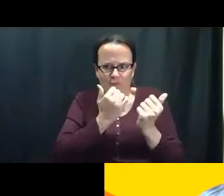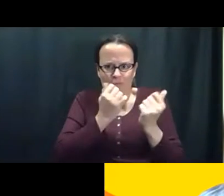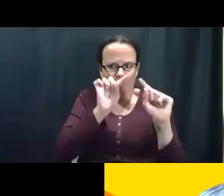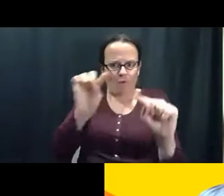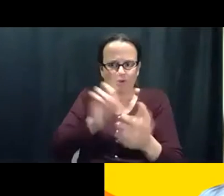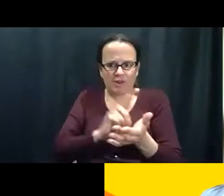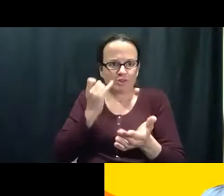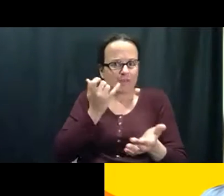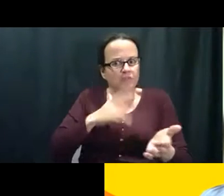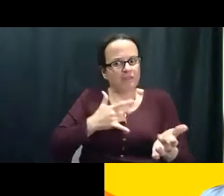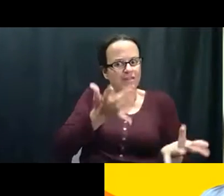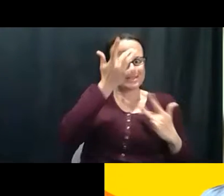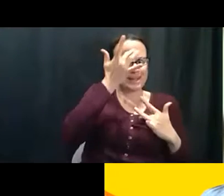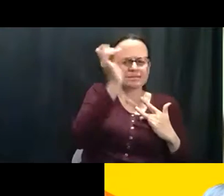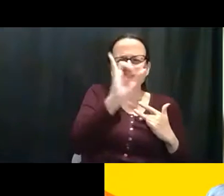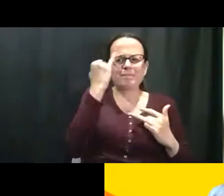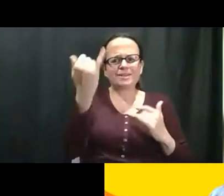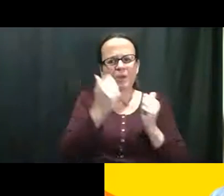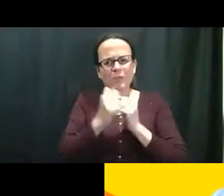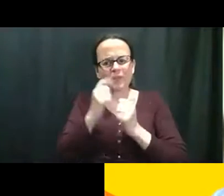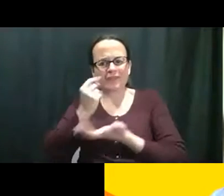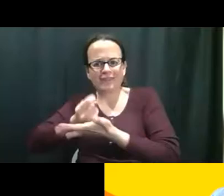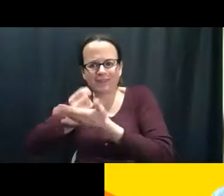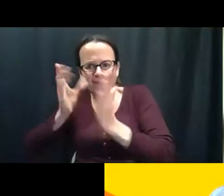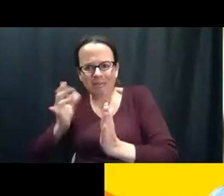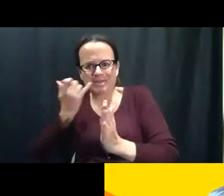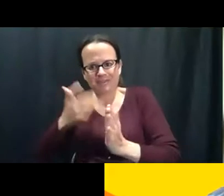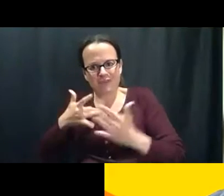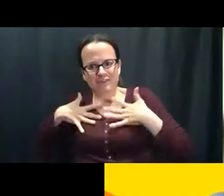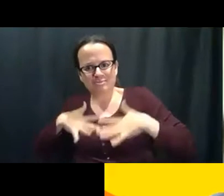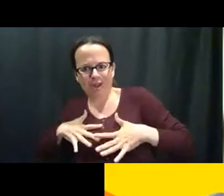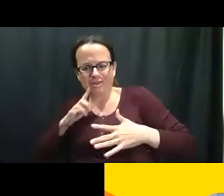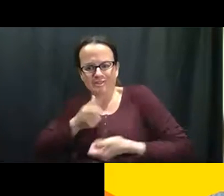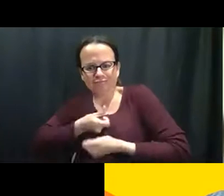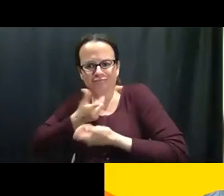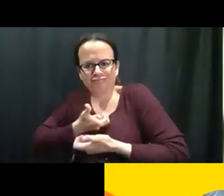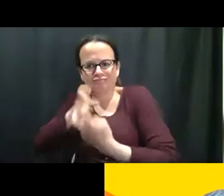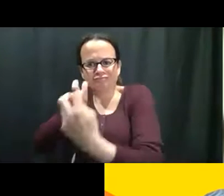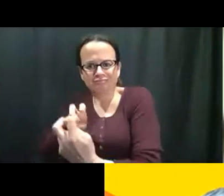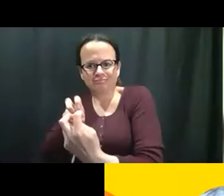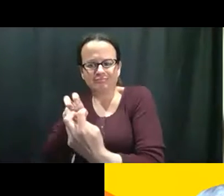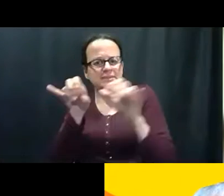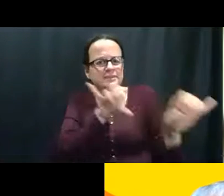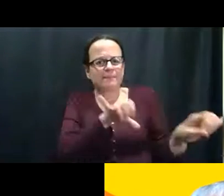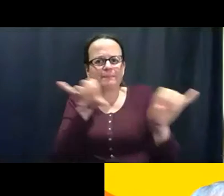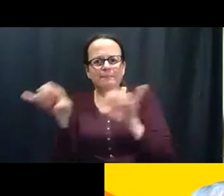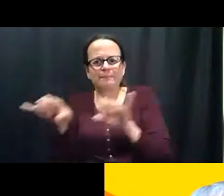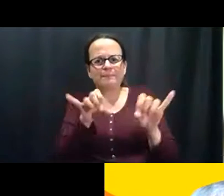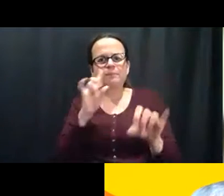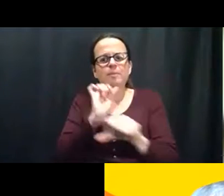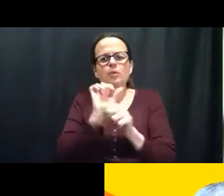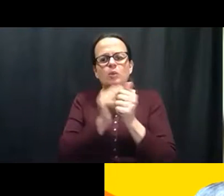ir a un doctor si uno se siente enfermo. Así que no hay nada malo con ir a con un consejero si uno se siente